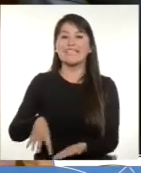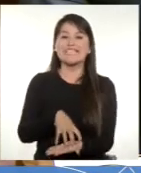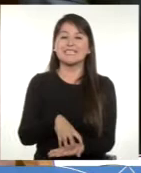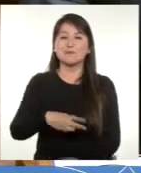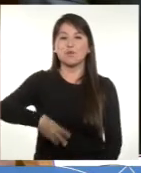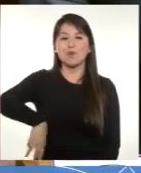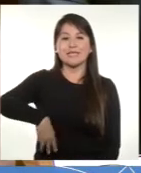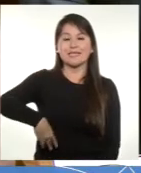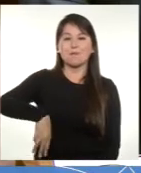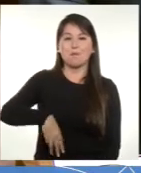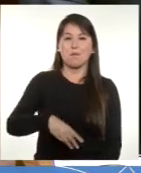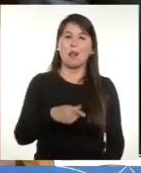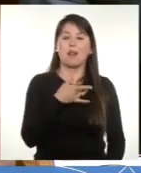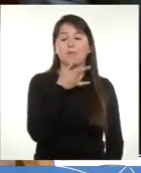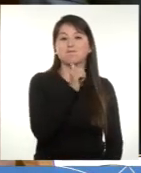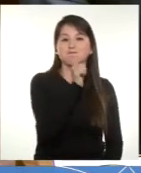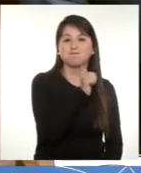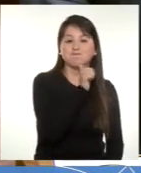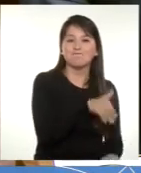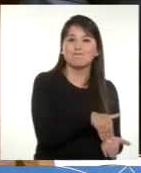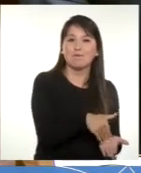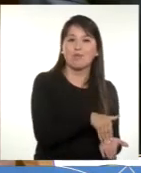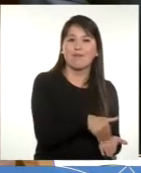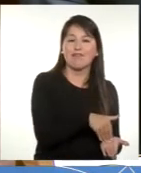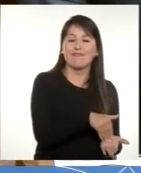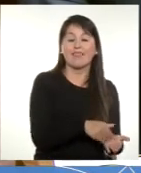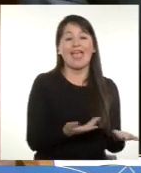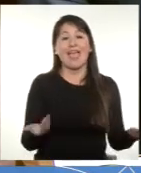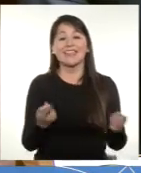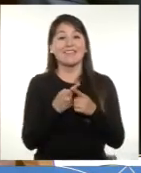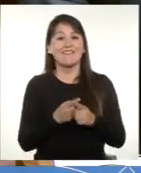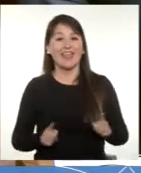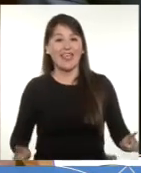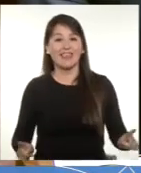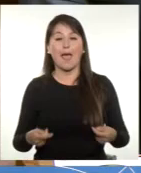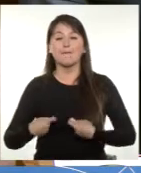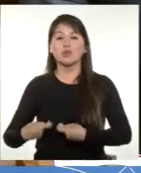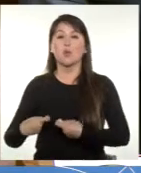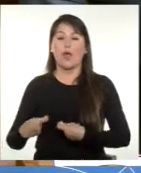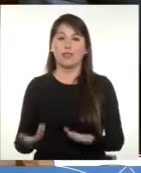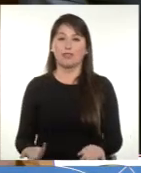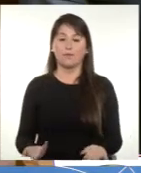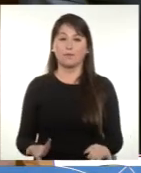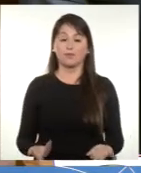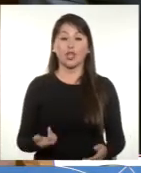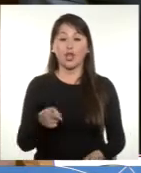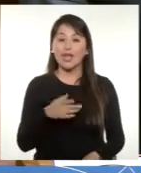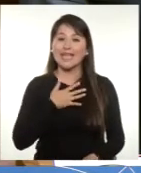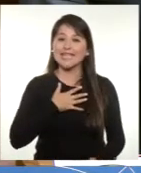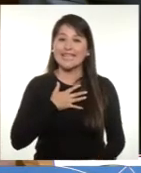donde esos ingresos por patentes son parte relevante del presupuesto municipal. Una medida como esta